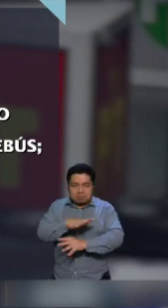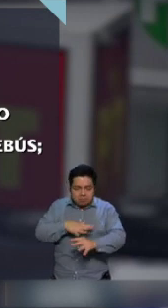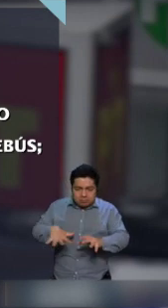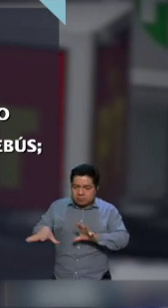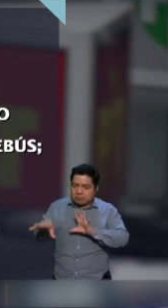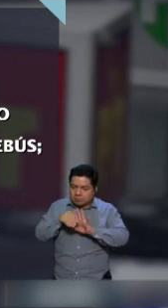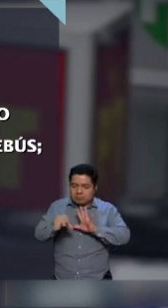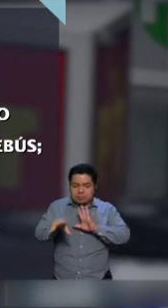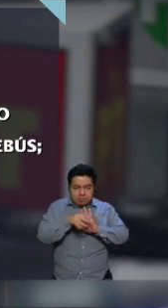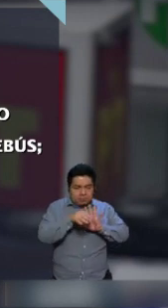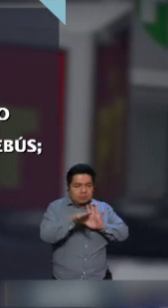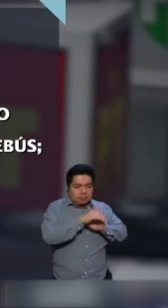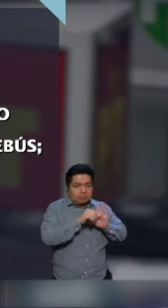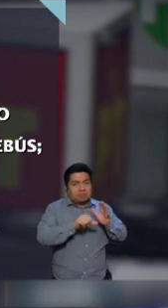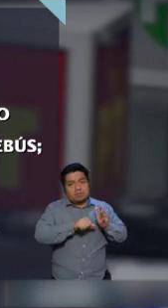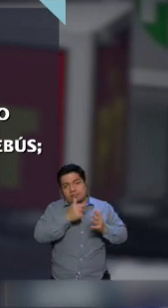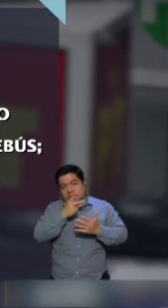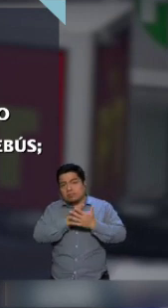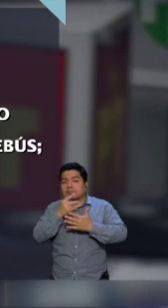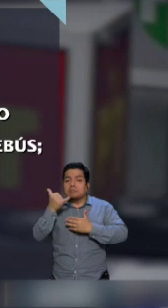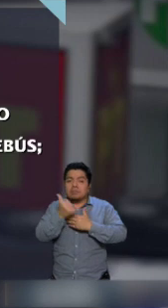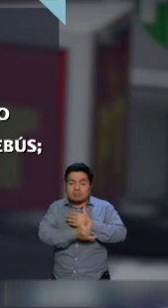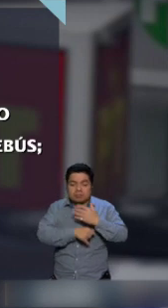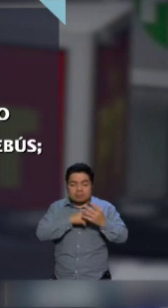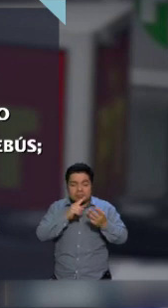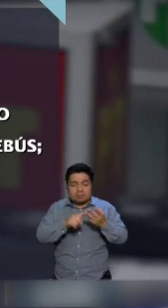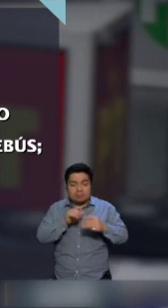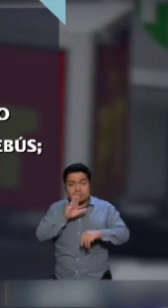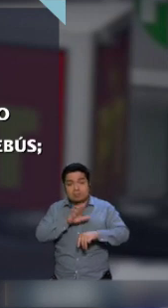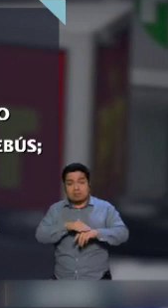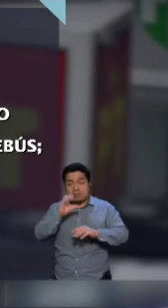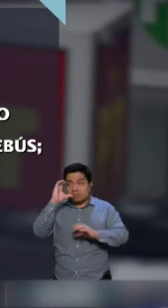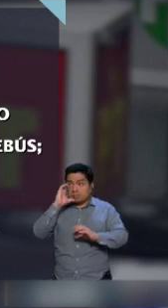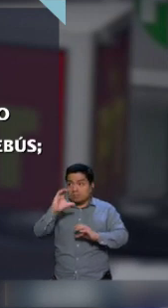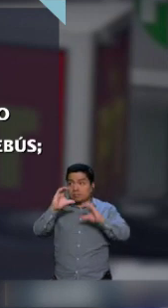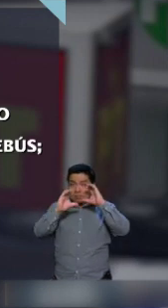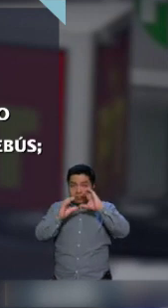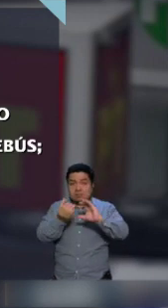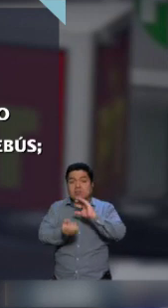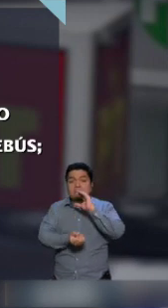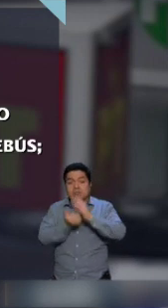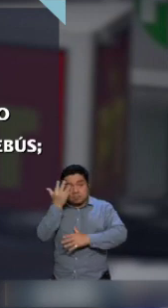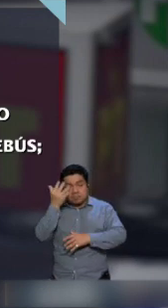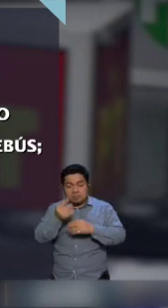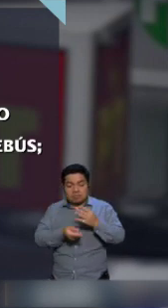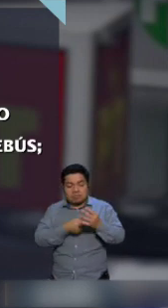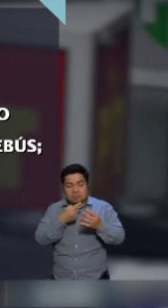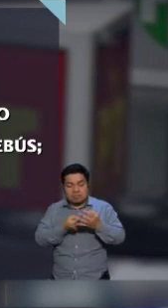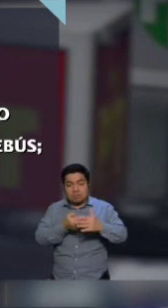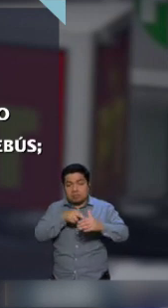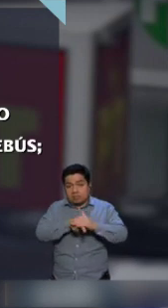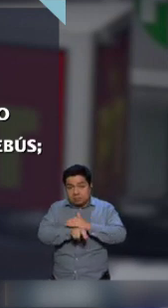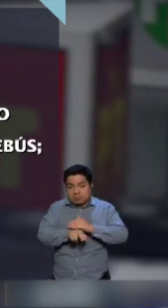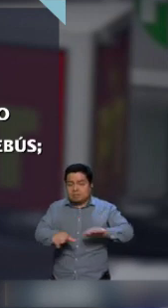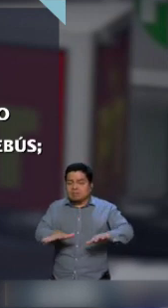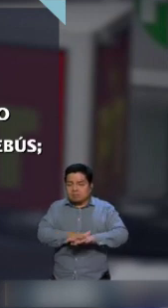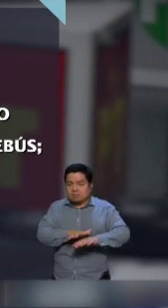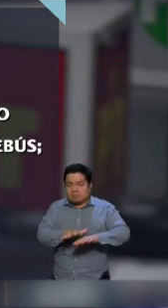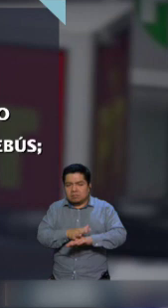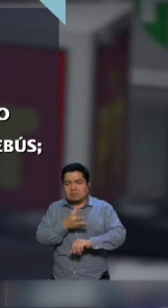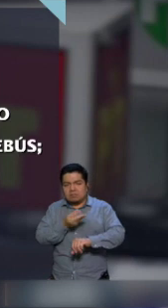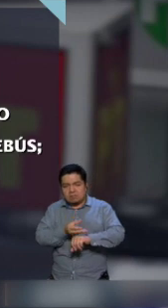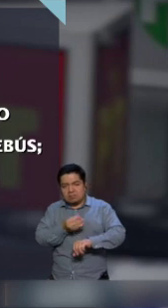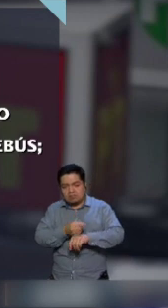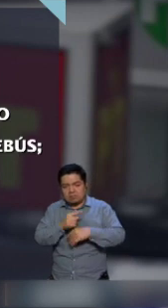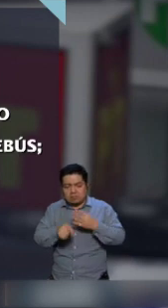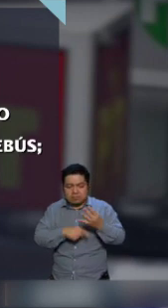además de impulsar otros proyectos de trabajo como la creación de más líneas del cable bus, una renovación total de las líneas del metro, atender de manera